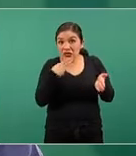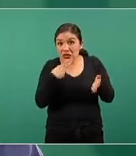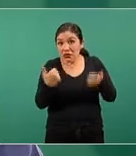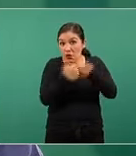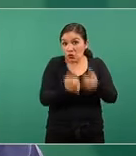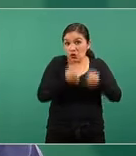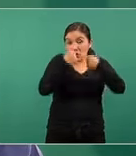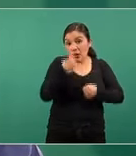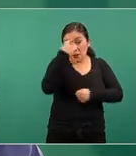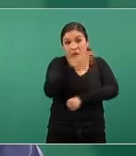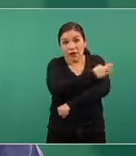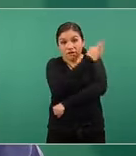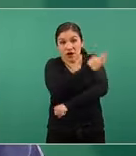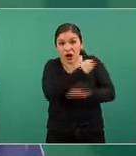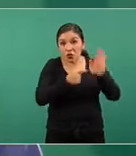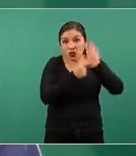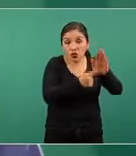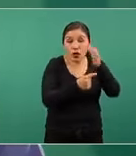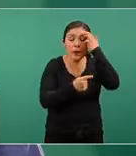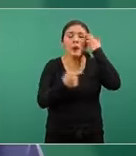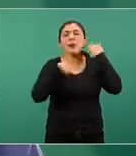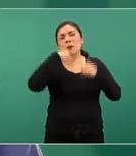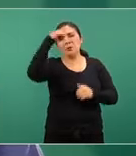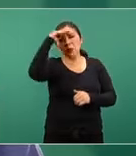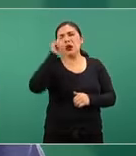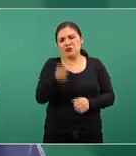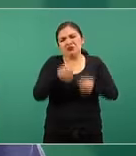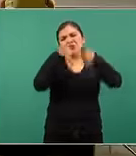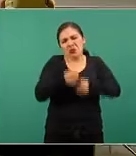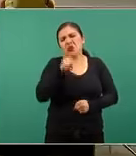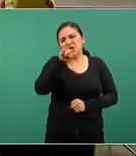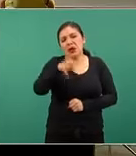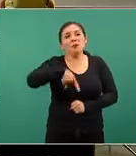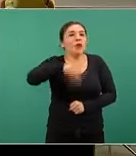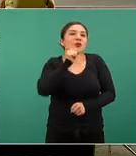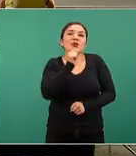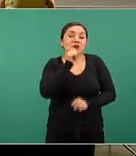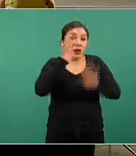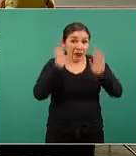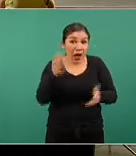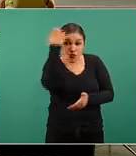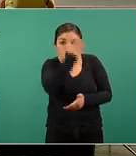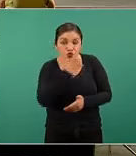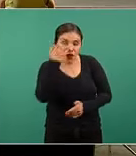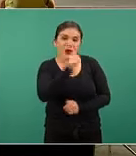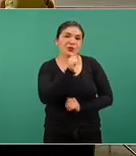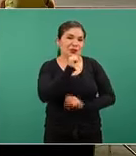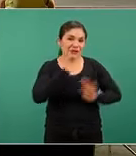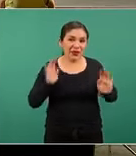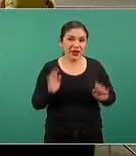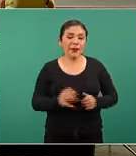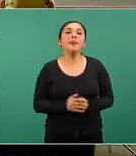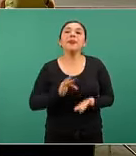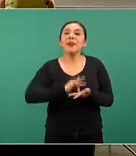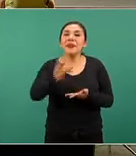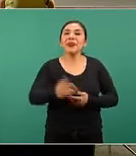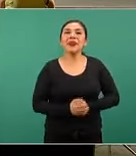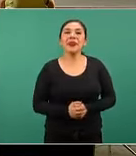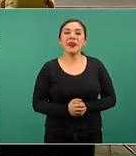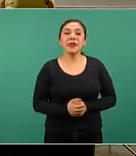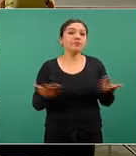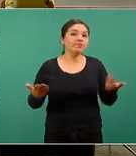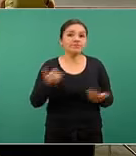seguridad de estas vacunas y sospechamos que van a ser seguras y eficaces pero todavía no hay evidencia directa muchas gracias